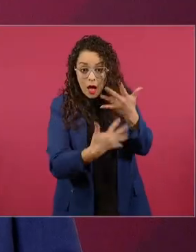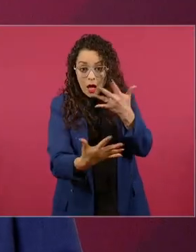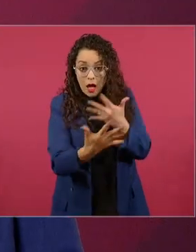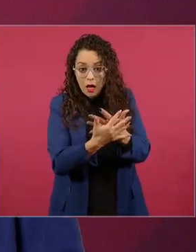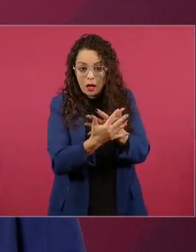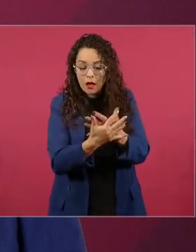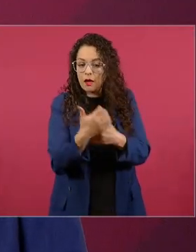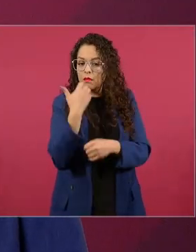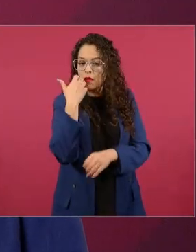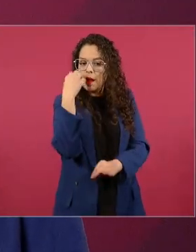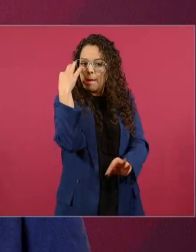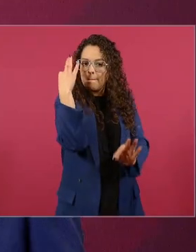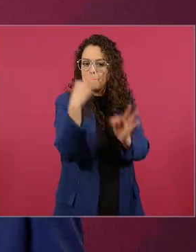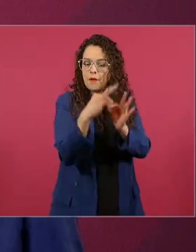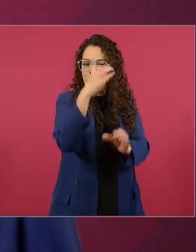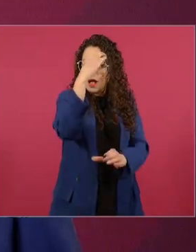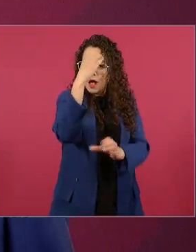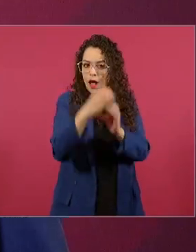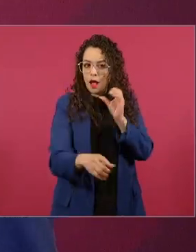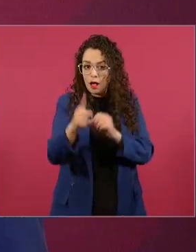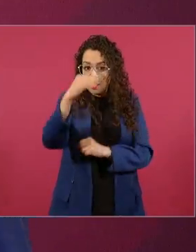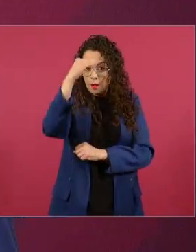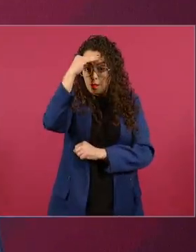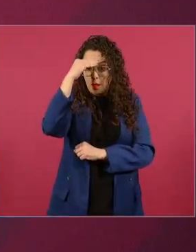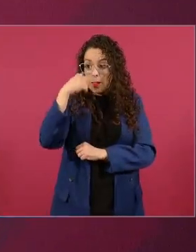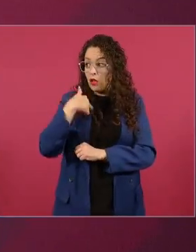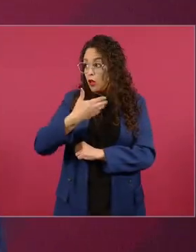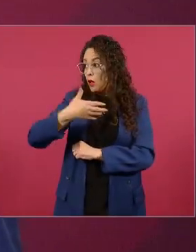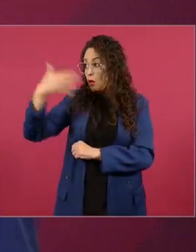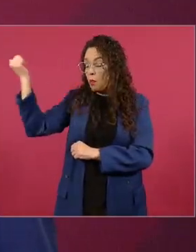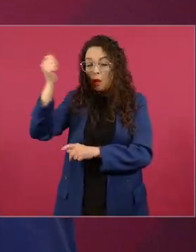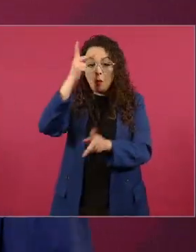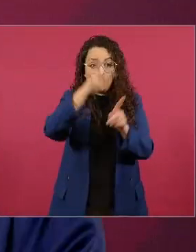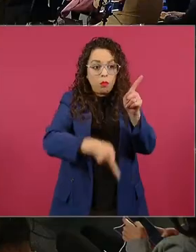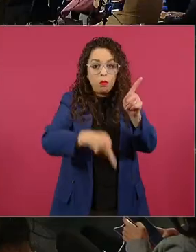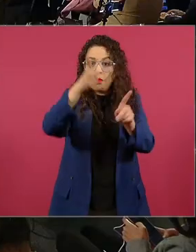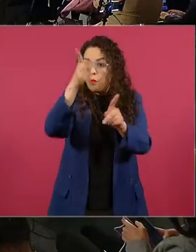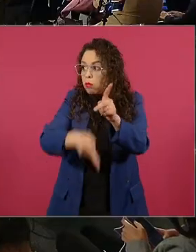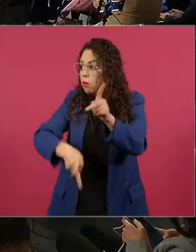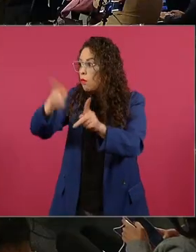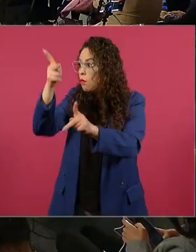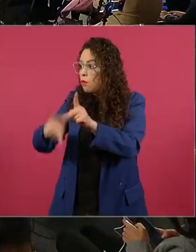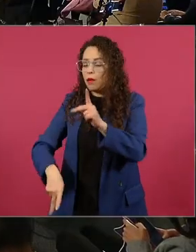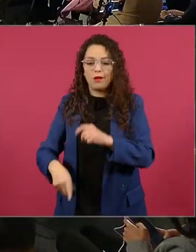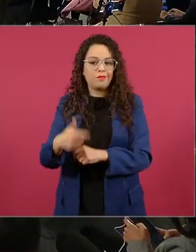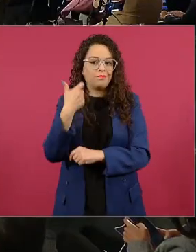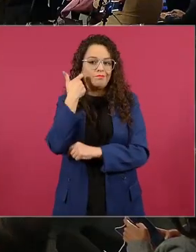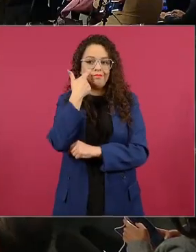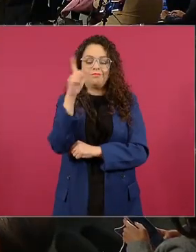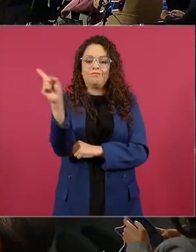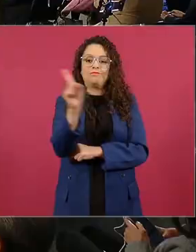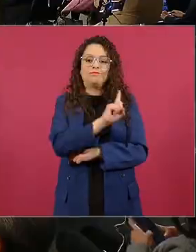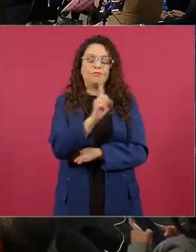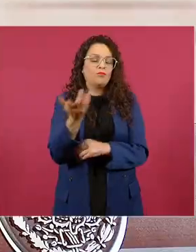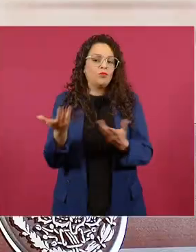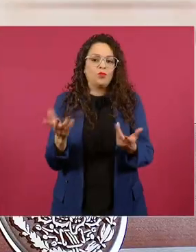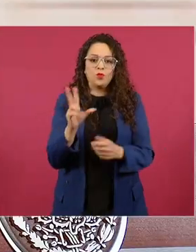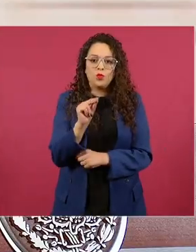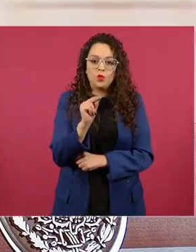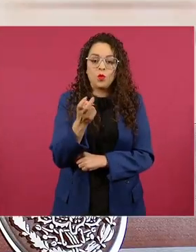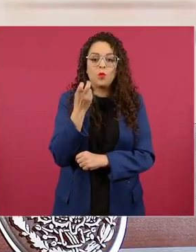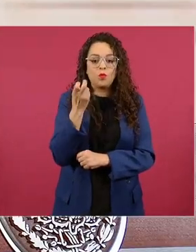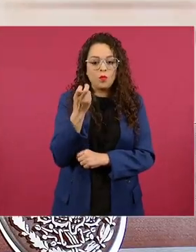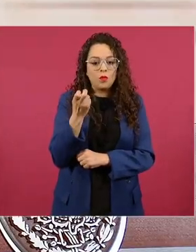inconclusas y por eso ya no estamos haciendo nuevos compromisos